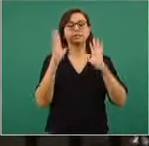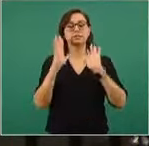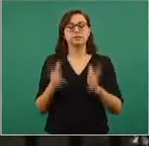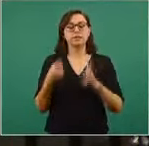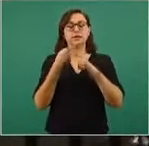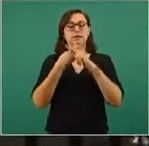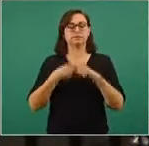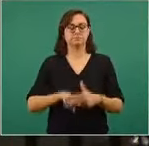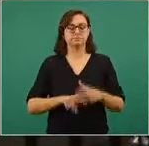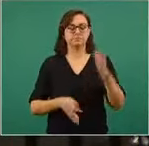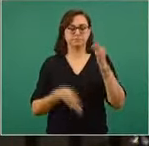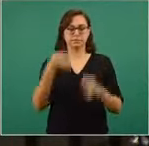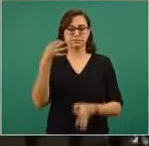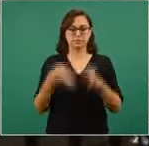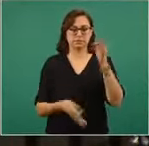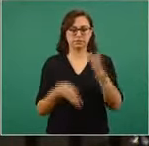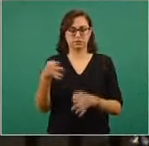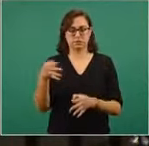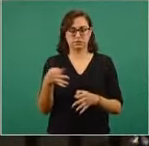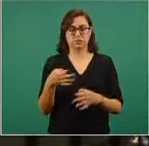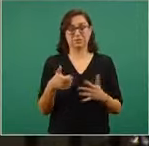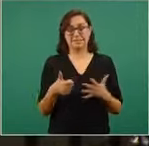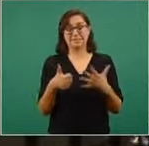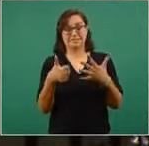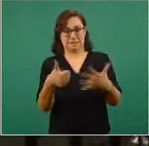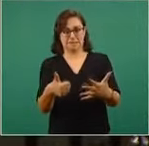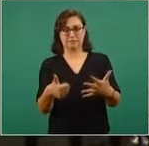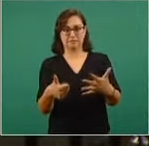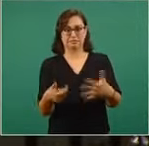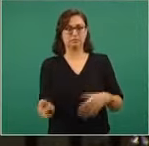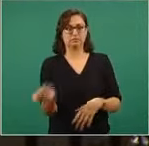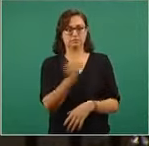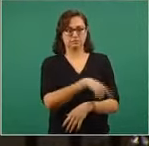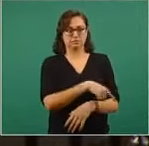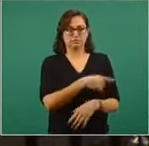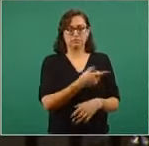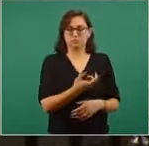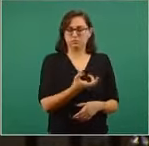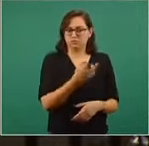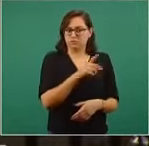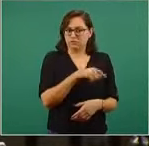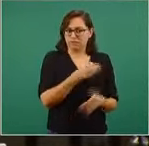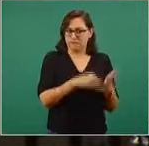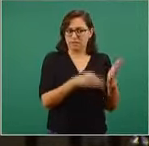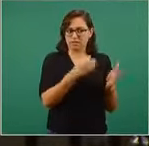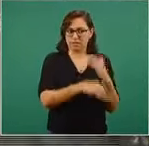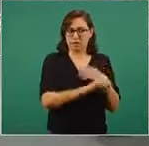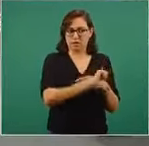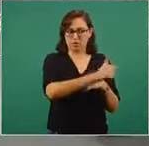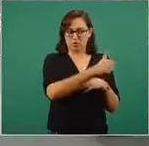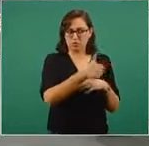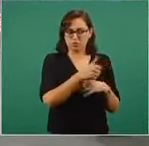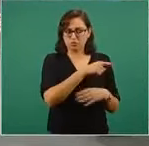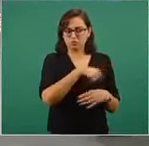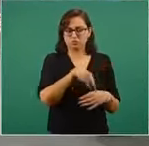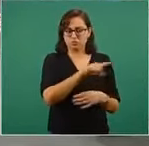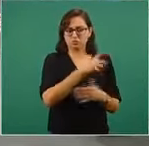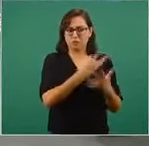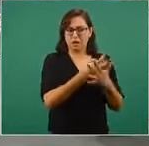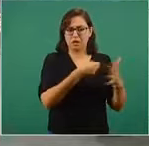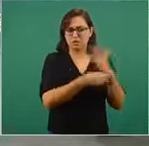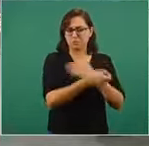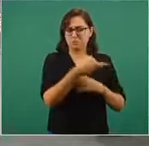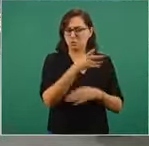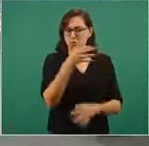de esos 30 marinos detenidos, pero todavía está pendiente el caso de otros marinos más por este mismo hecho. ¿De qué caso estamos